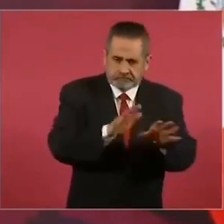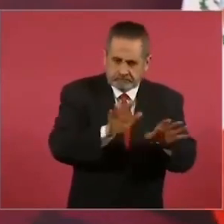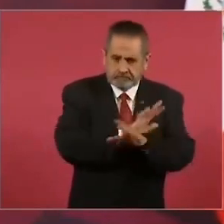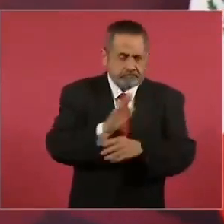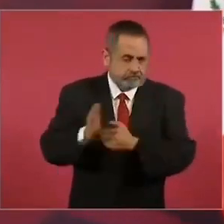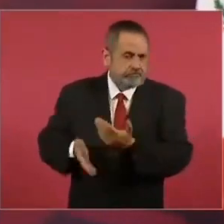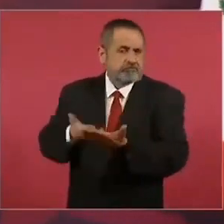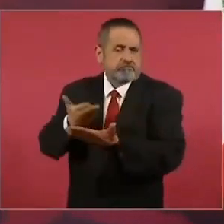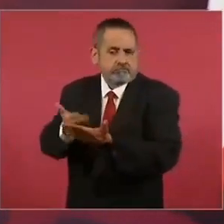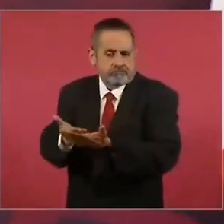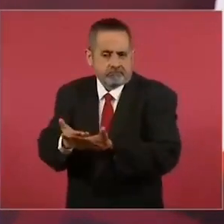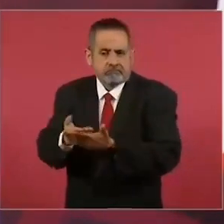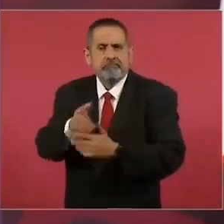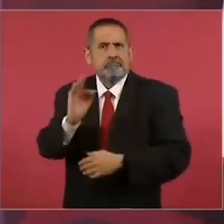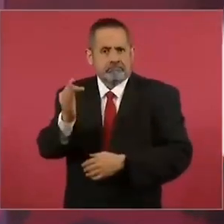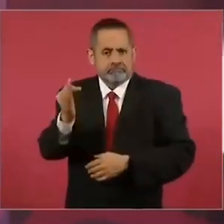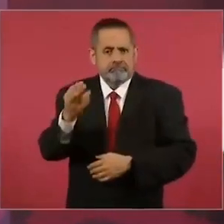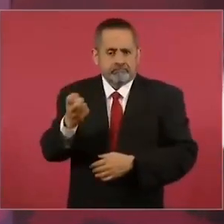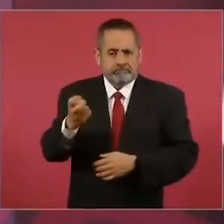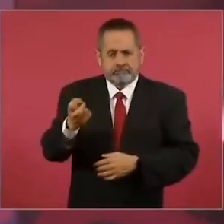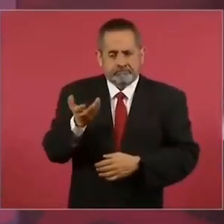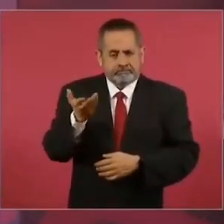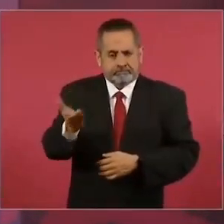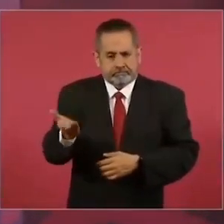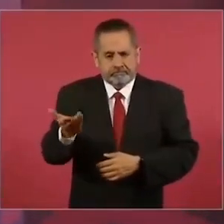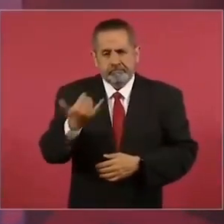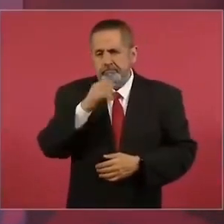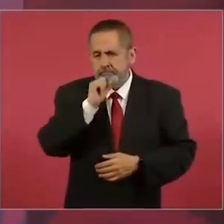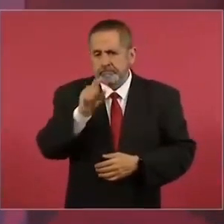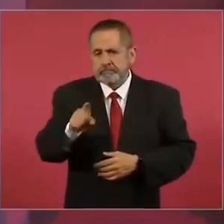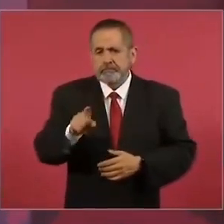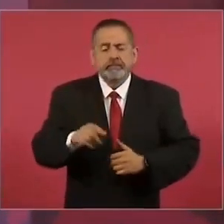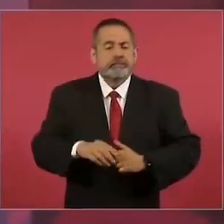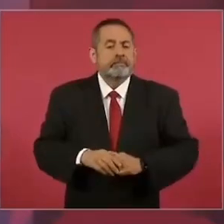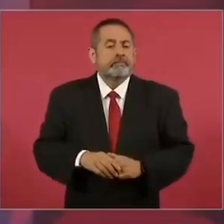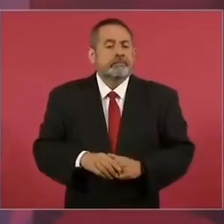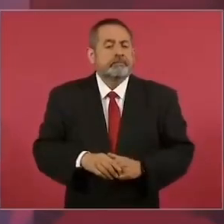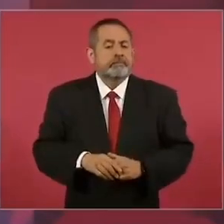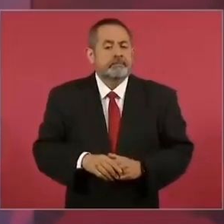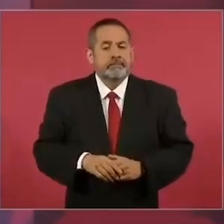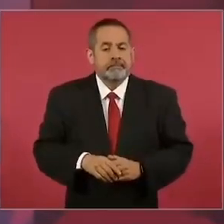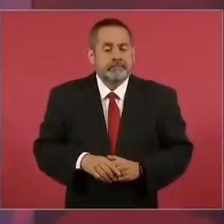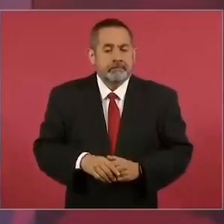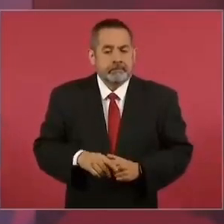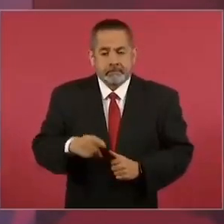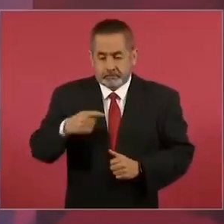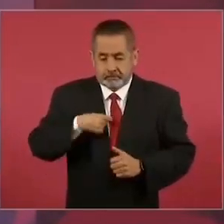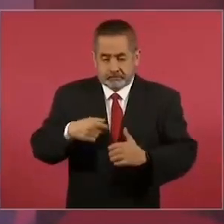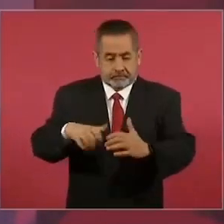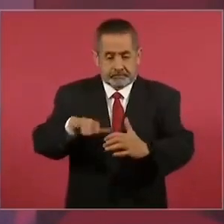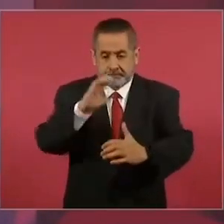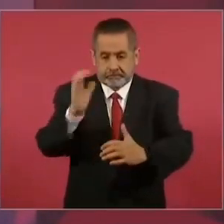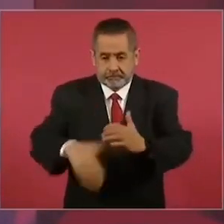eso en febrero. Y también antes de irnos,